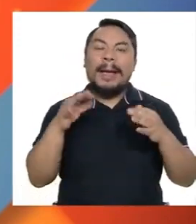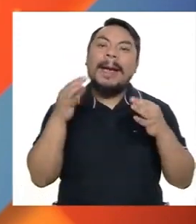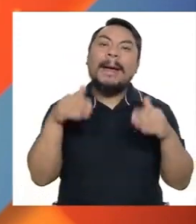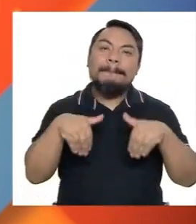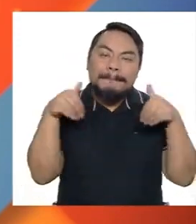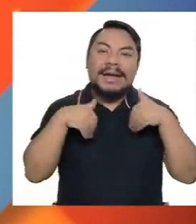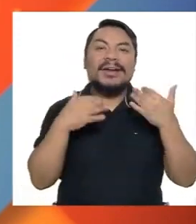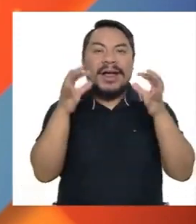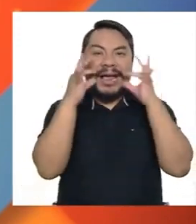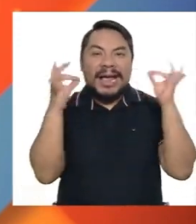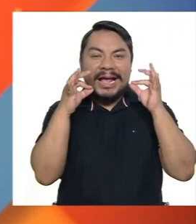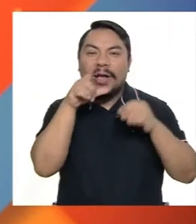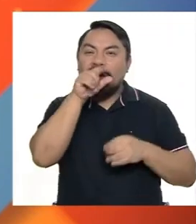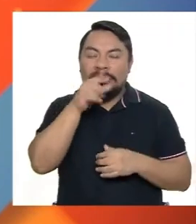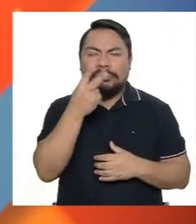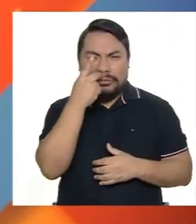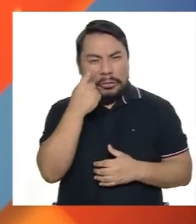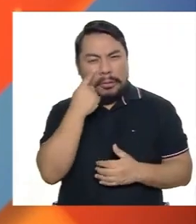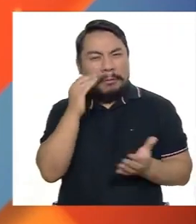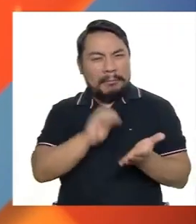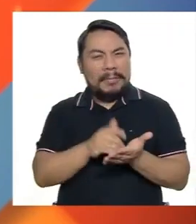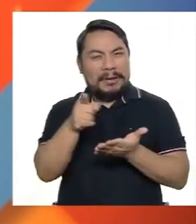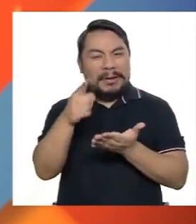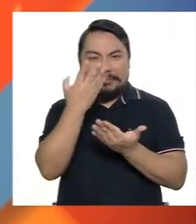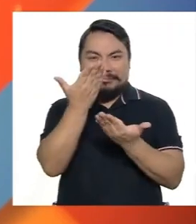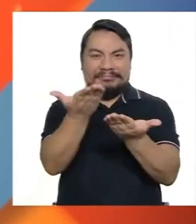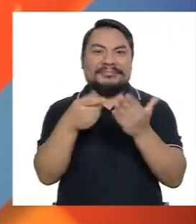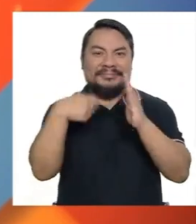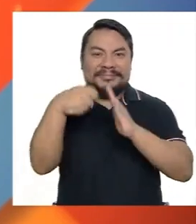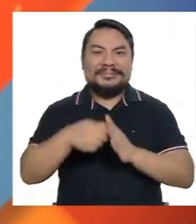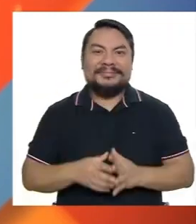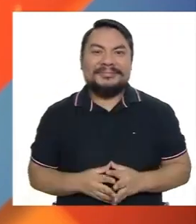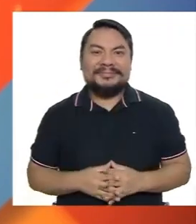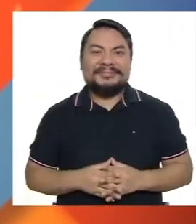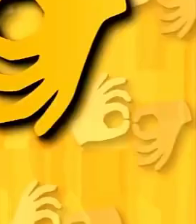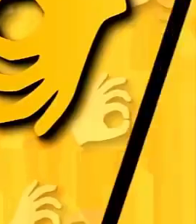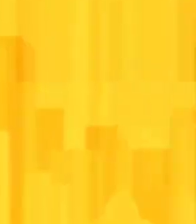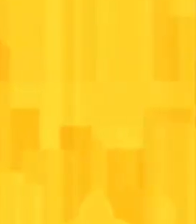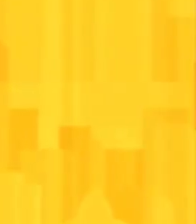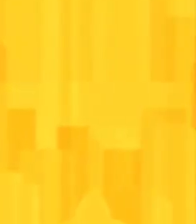Perro, gato, canario. Yo quiero que conozcan un poquito más en el siguiente video.